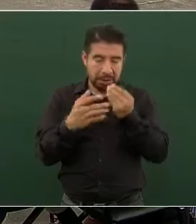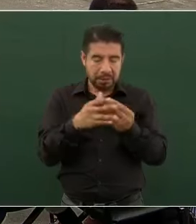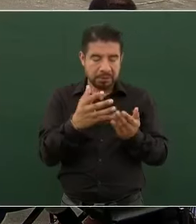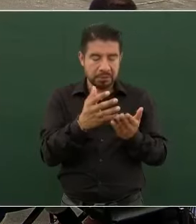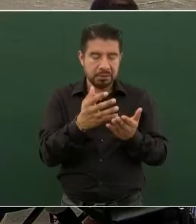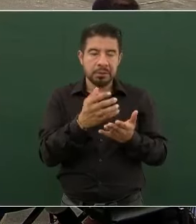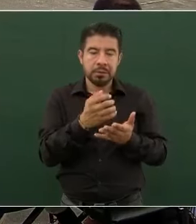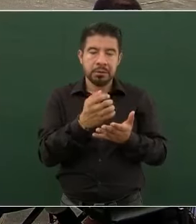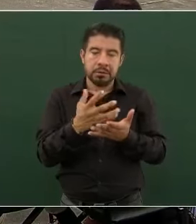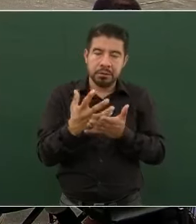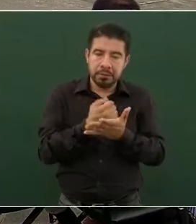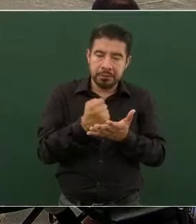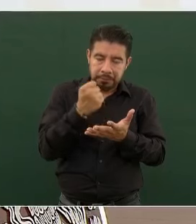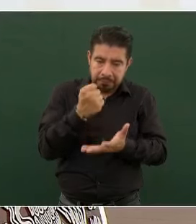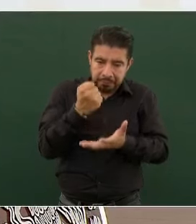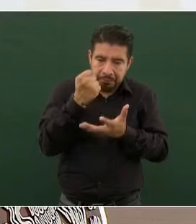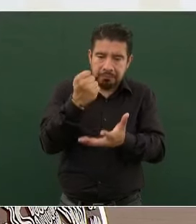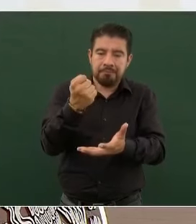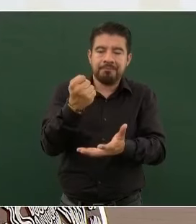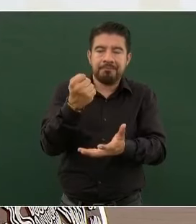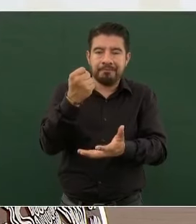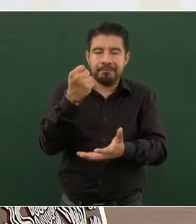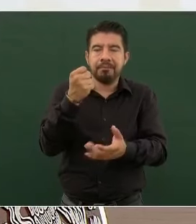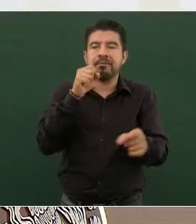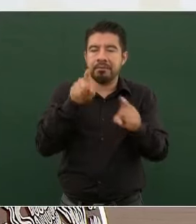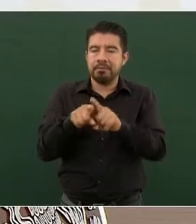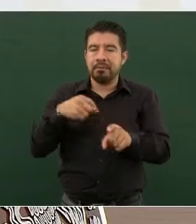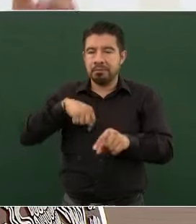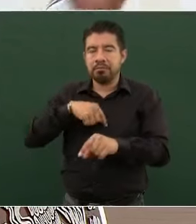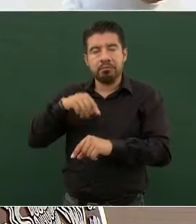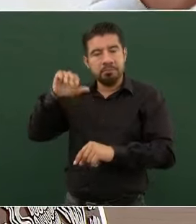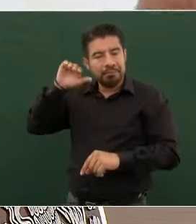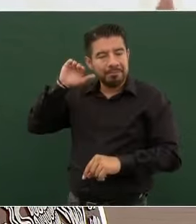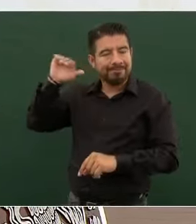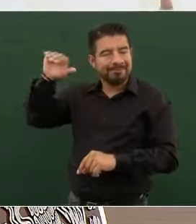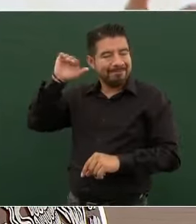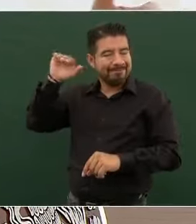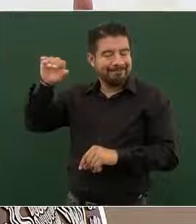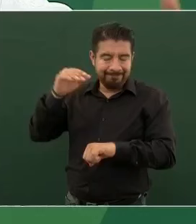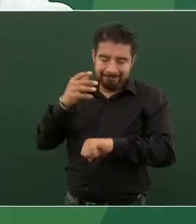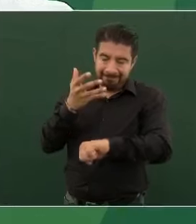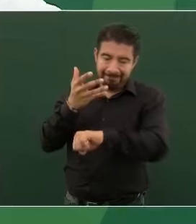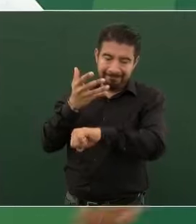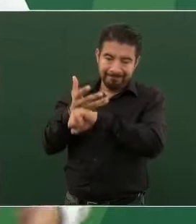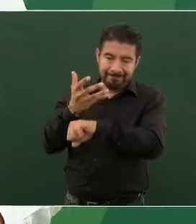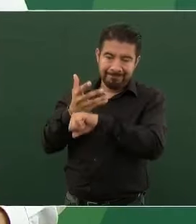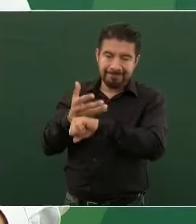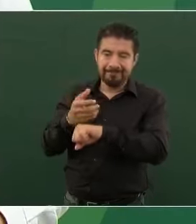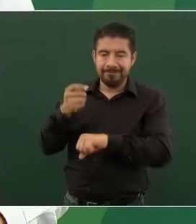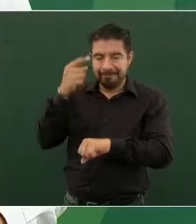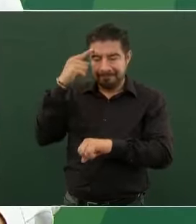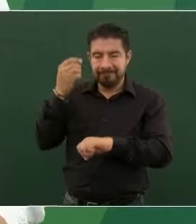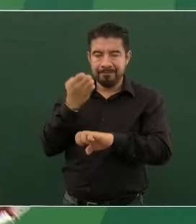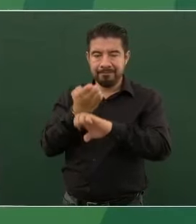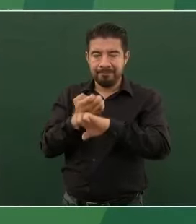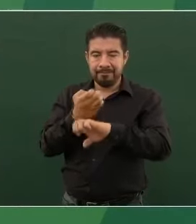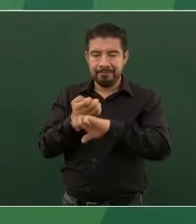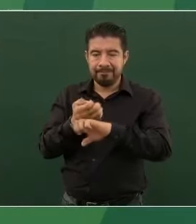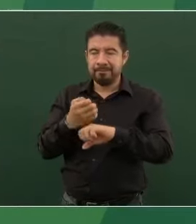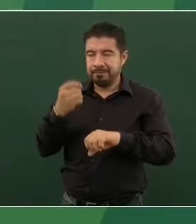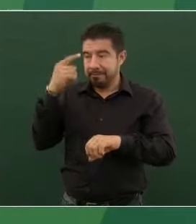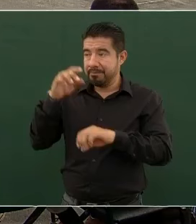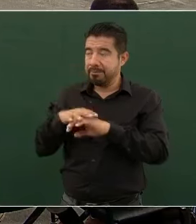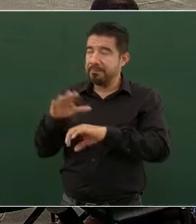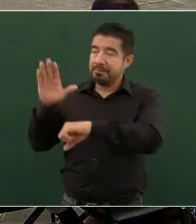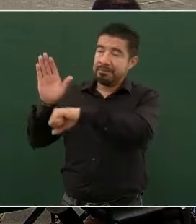en el gobierno de Estados Unidos, que apoyen a los pueblos, a los